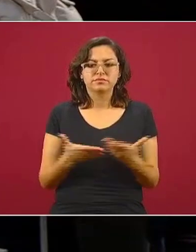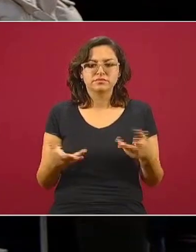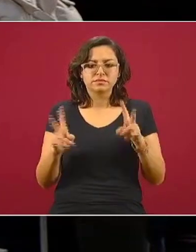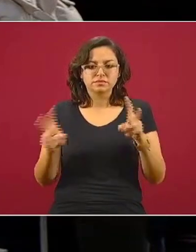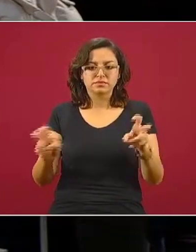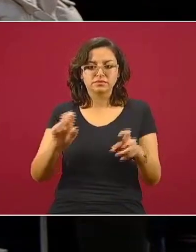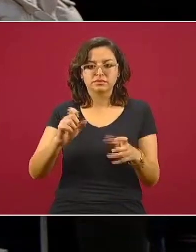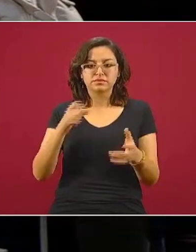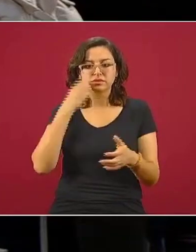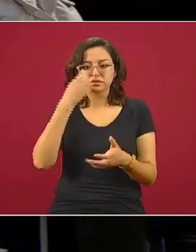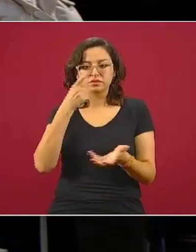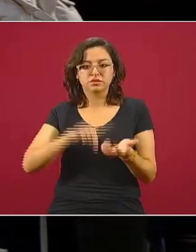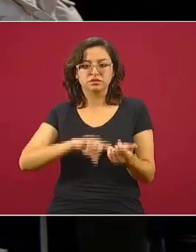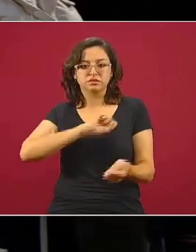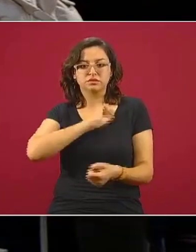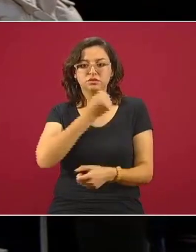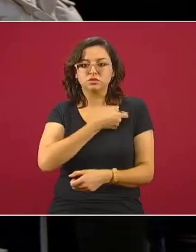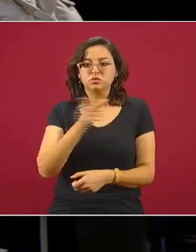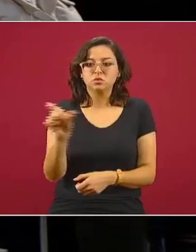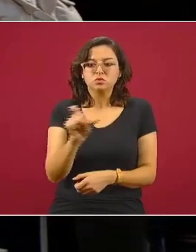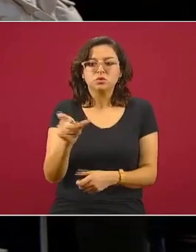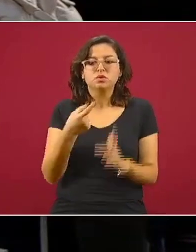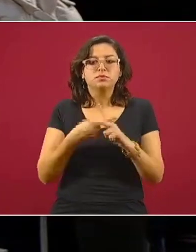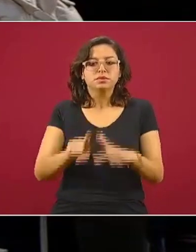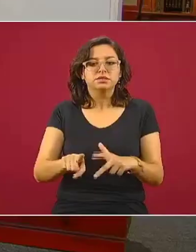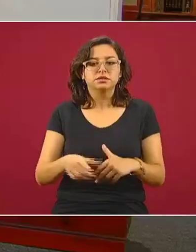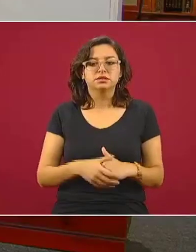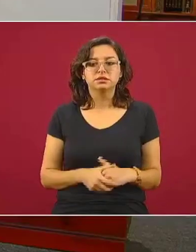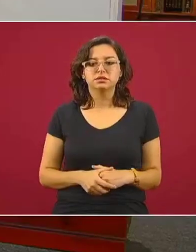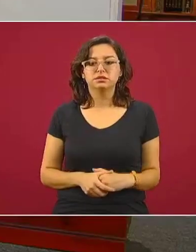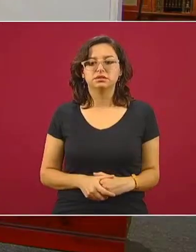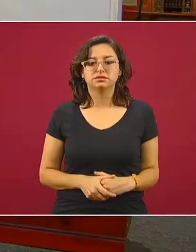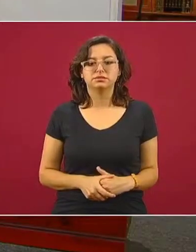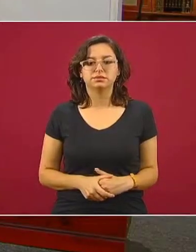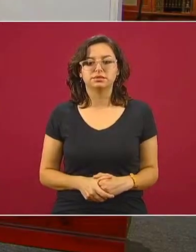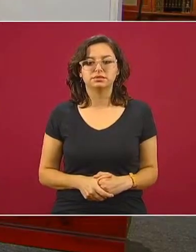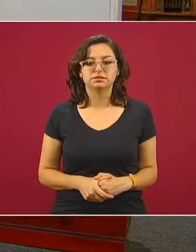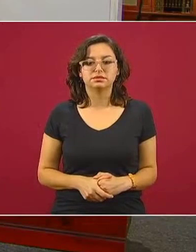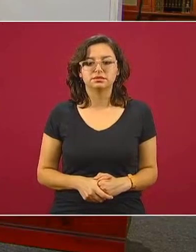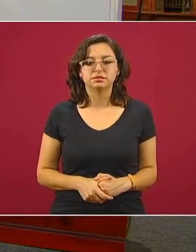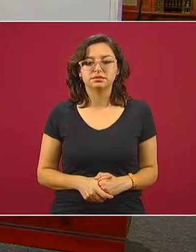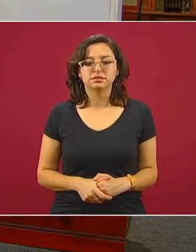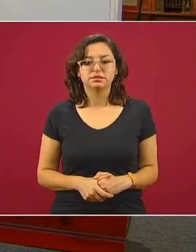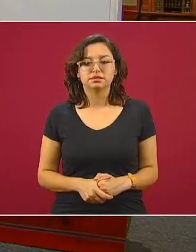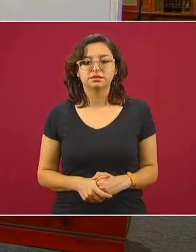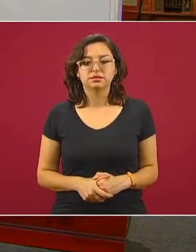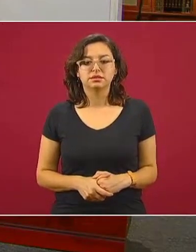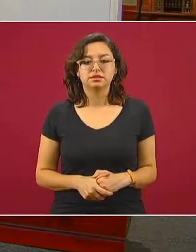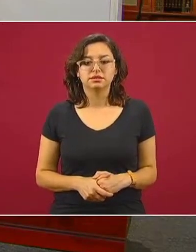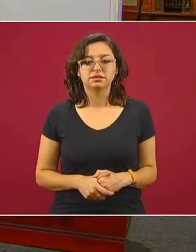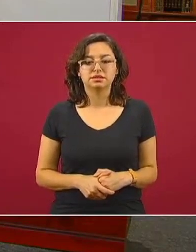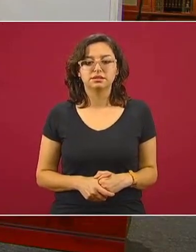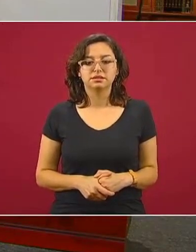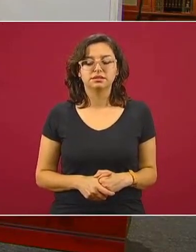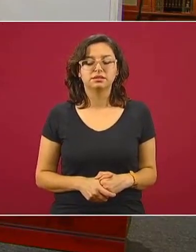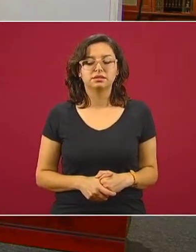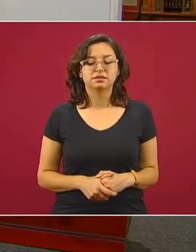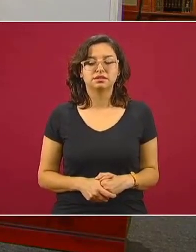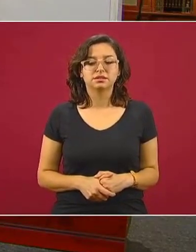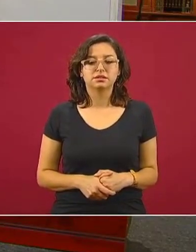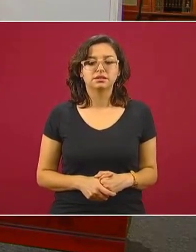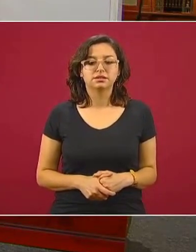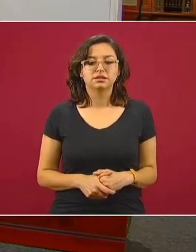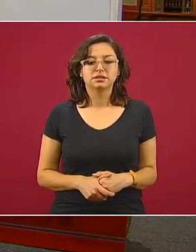salud y de bienestar en las escuelas primeras pues cuando empiecen bien si ustedes ven nada más para